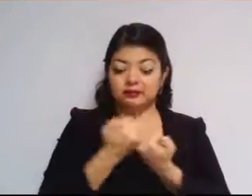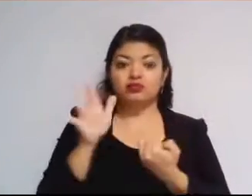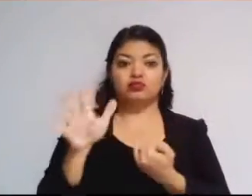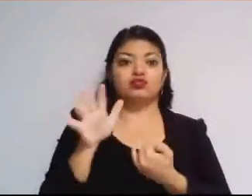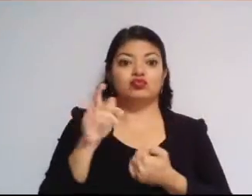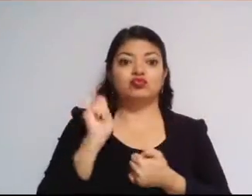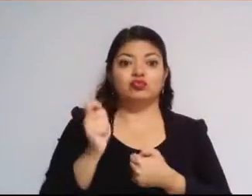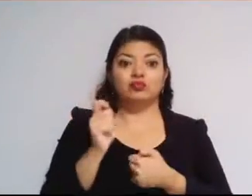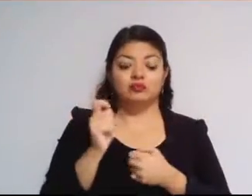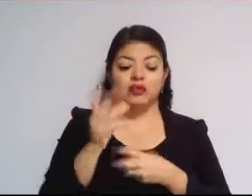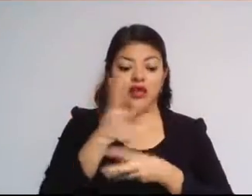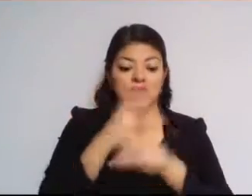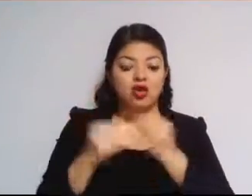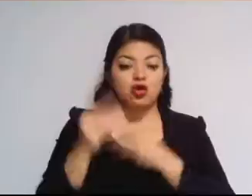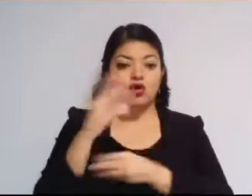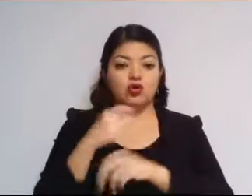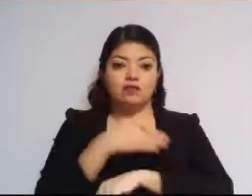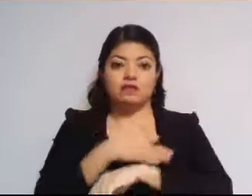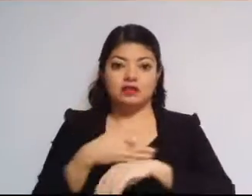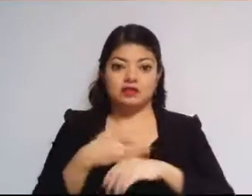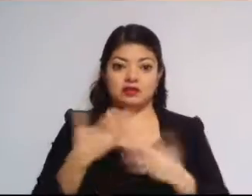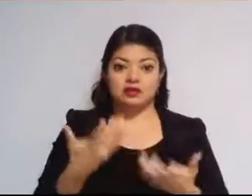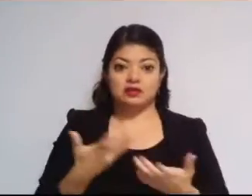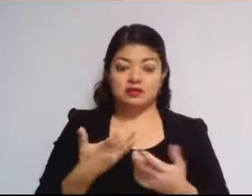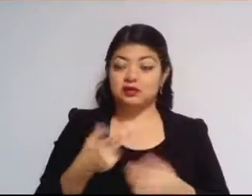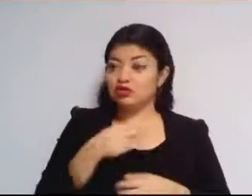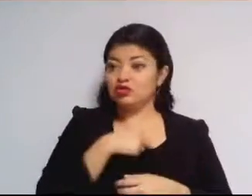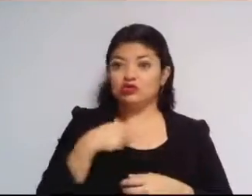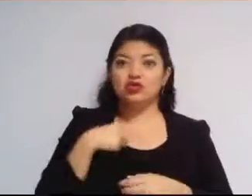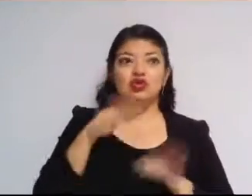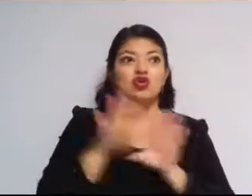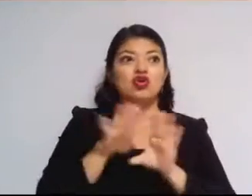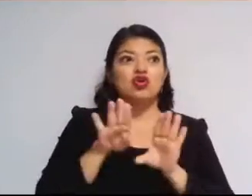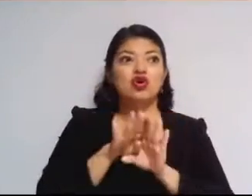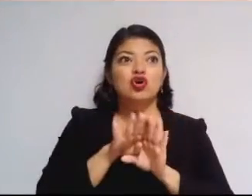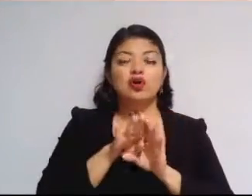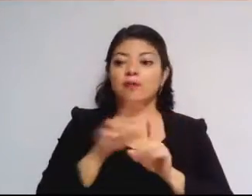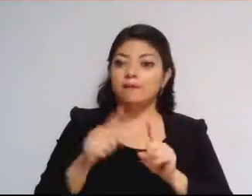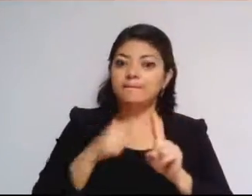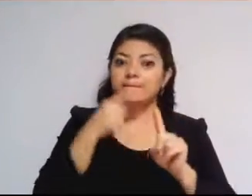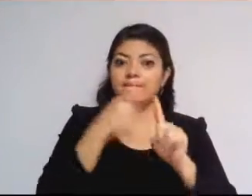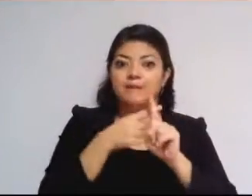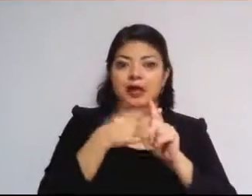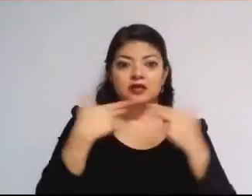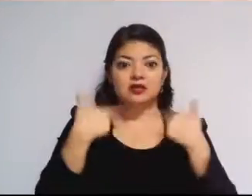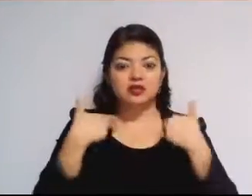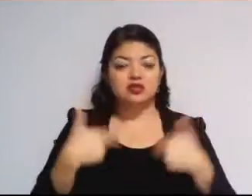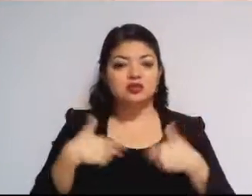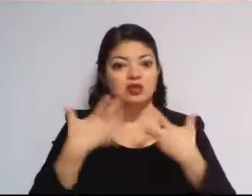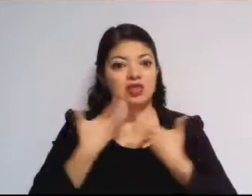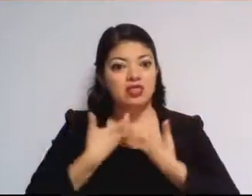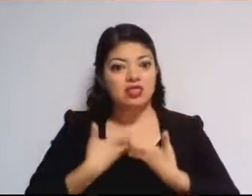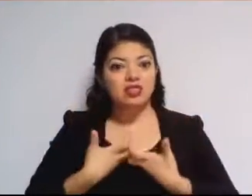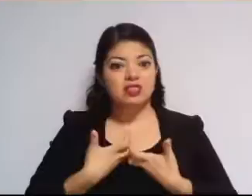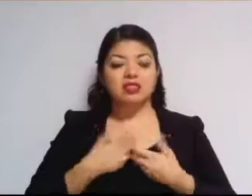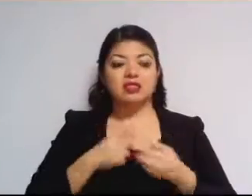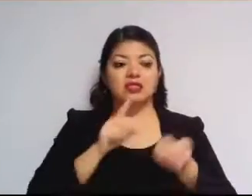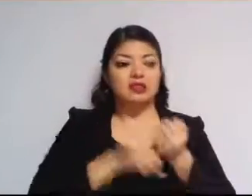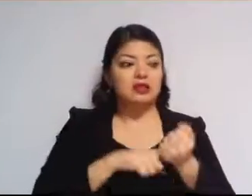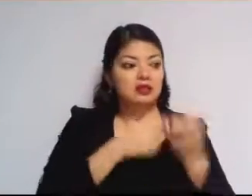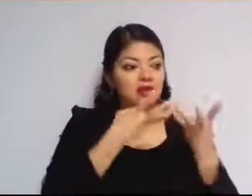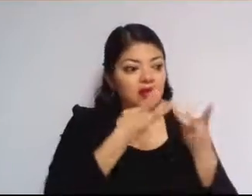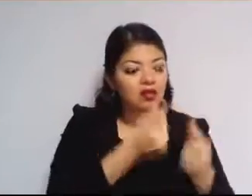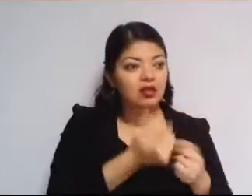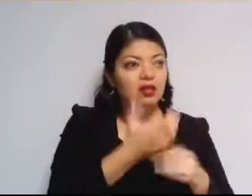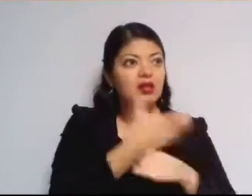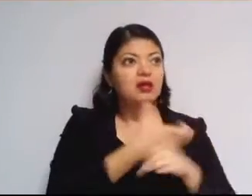economía familiar. No permitamos que se sume el dolor humano, la situación del quebranto del patrimonio. Nosotros tenemos la